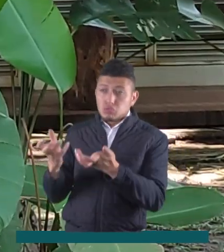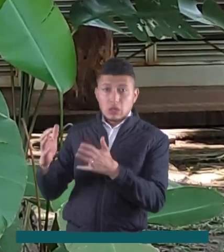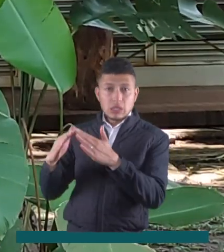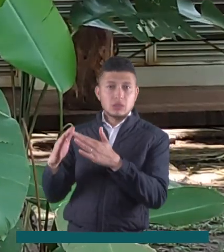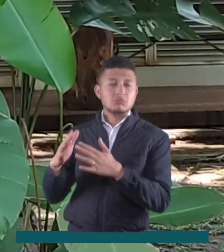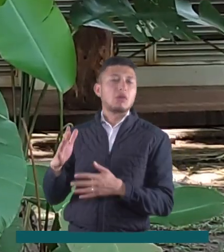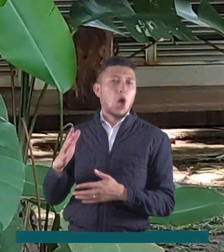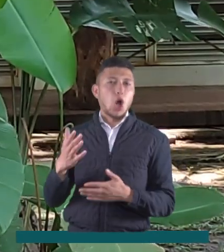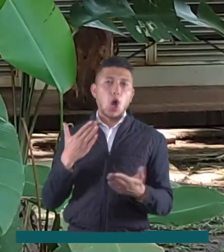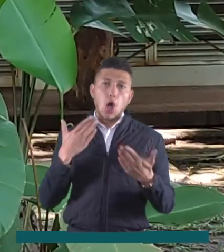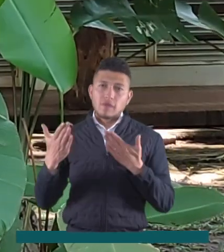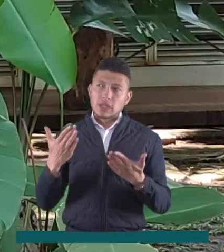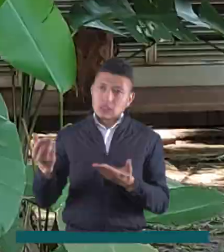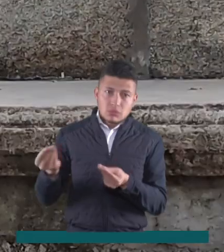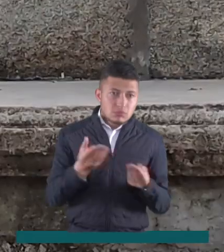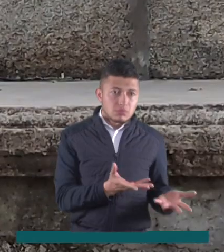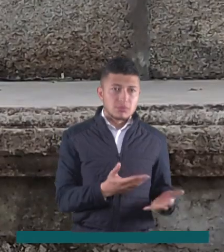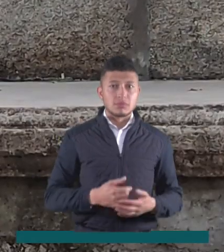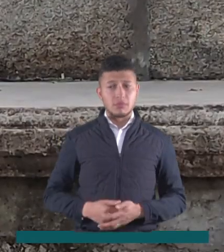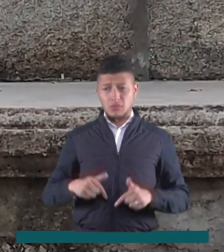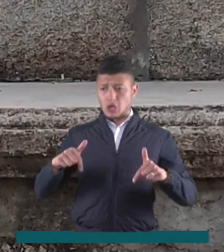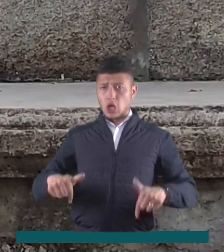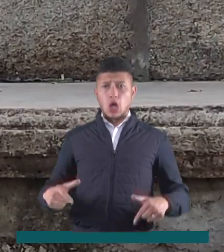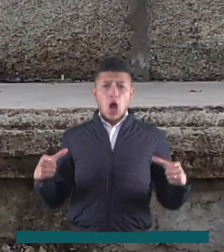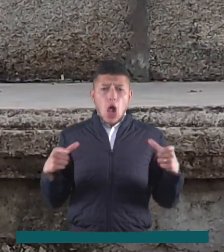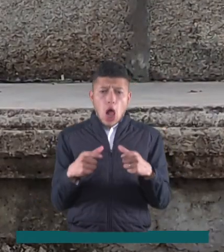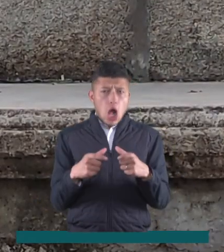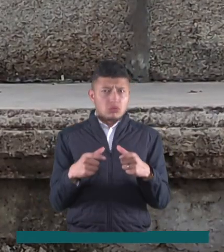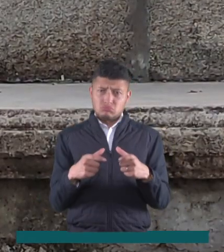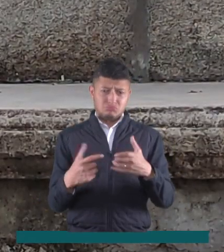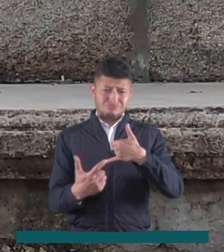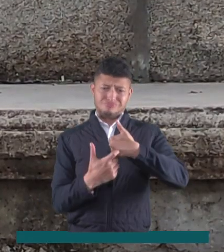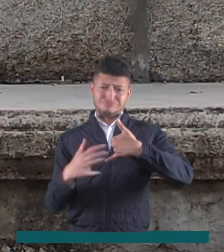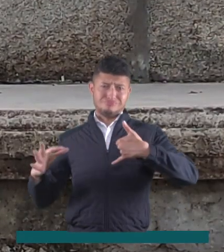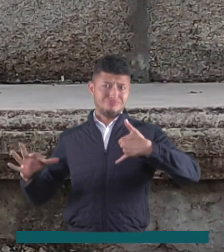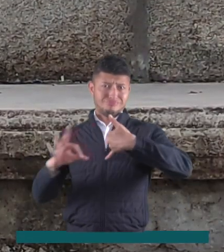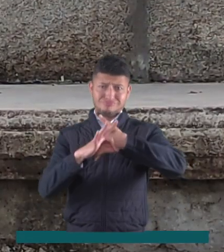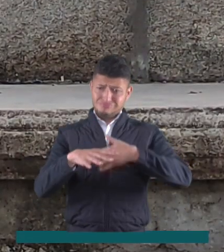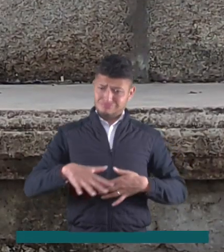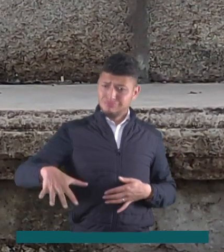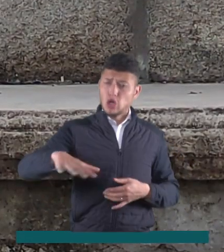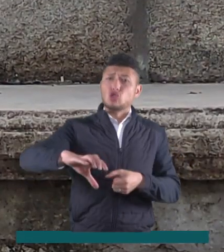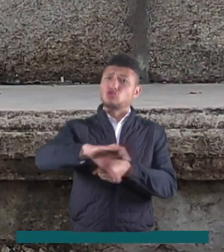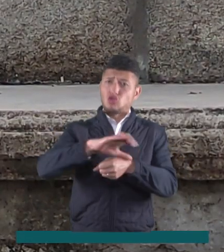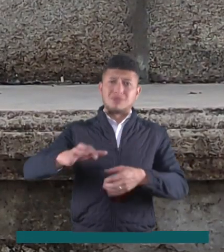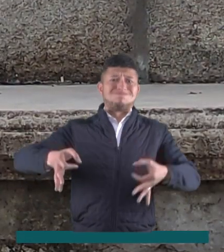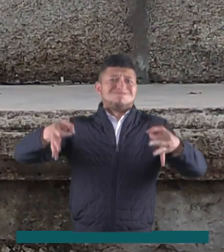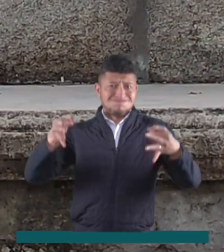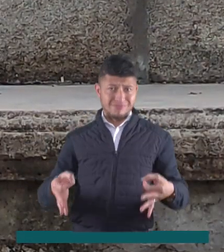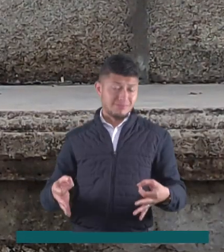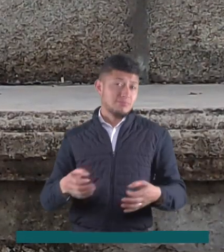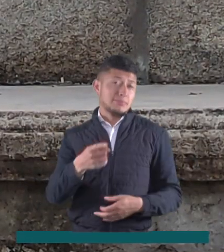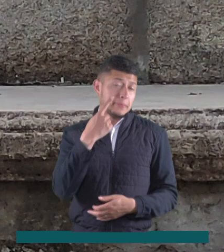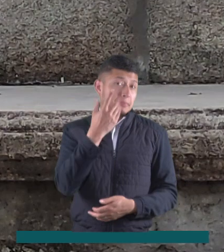que sean solamente en lugares de confianza. Aquí esto ya no es pequeñito, aquí San José ya es un, se puede decir que es una ciudad.